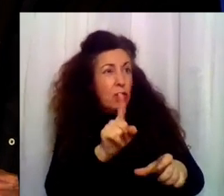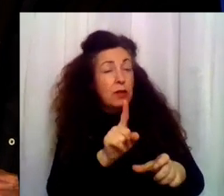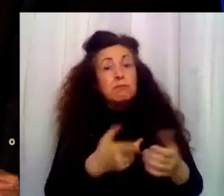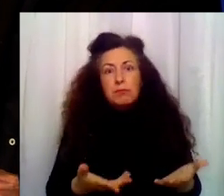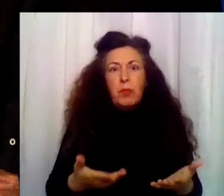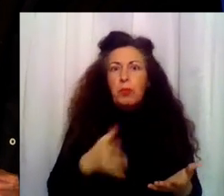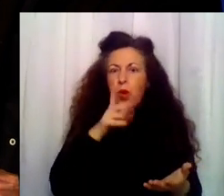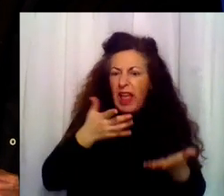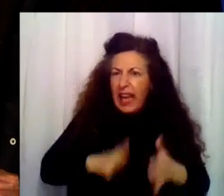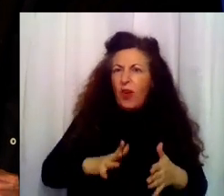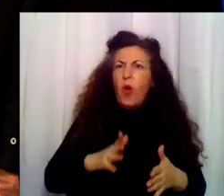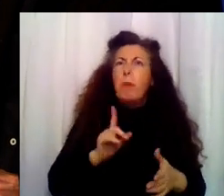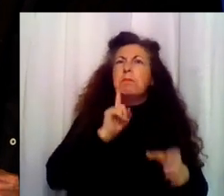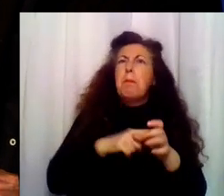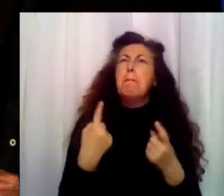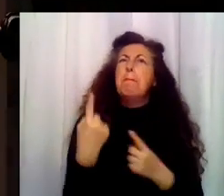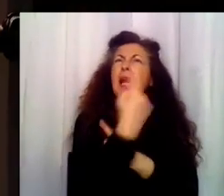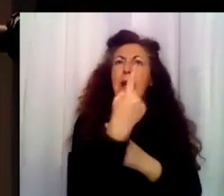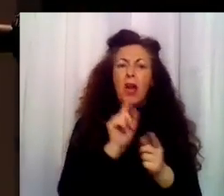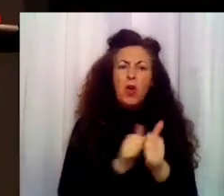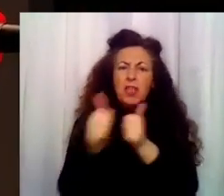ser el primero. Al menos tiene que intentarlo.